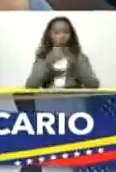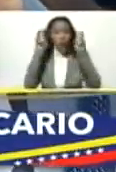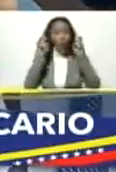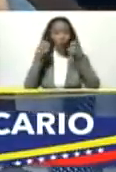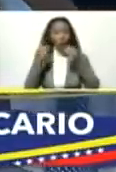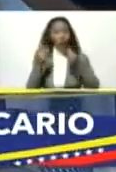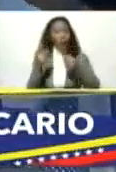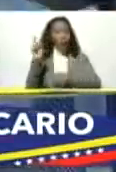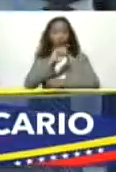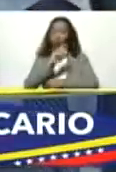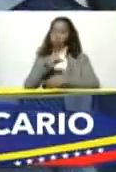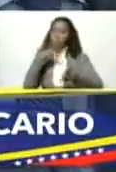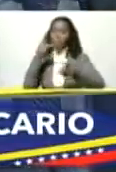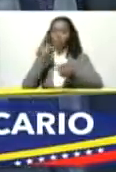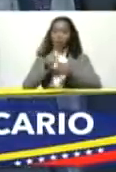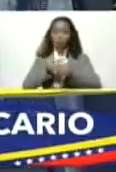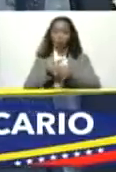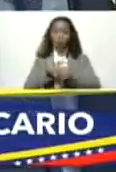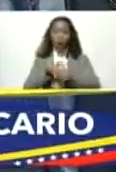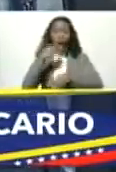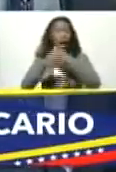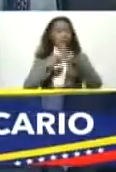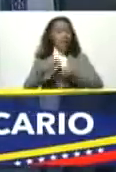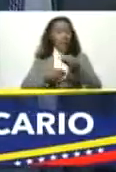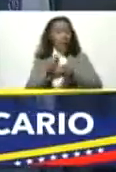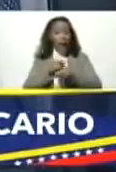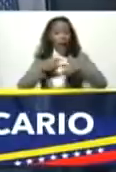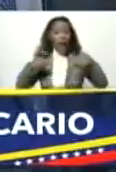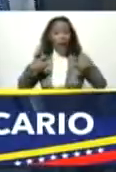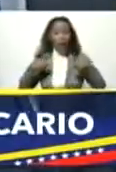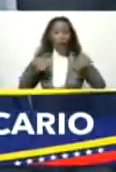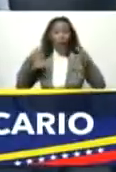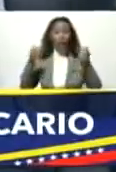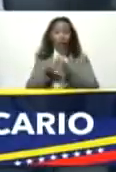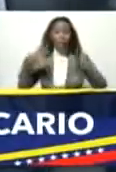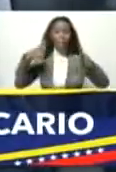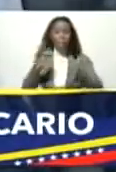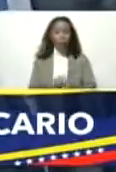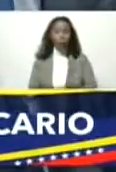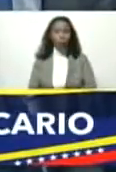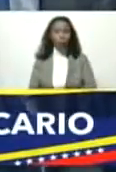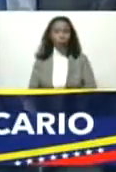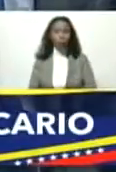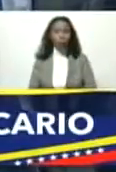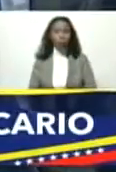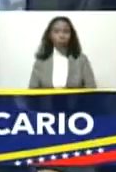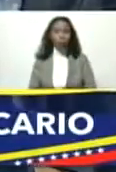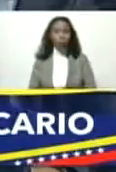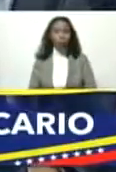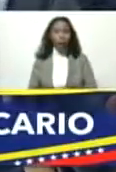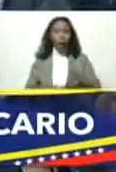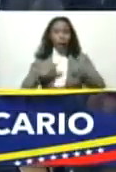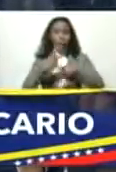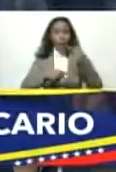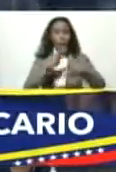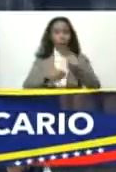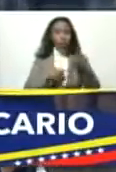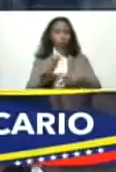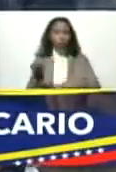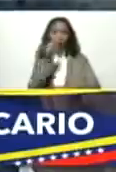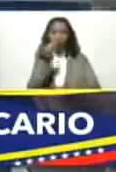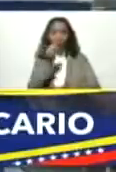petrolera. Consolidar el crecimiento en el campo, en la producción de alimentos.